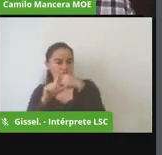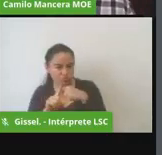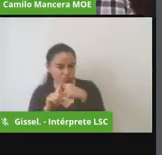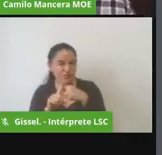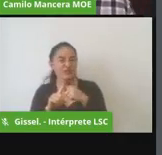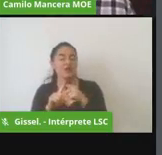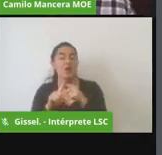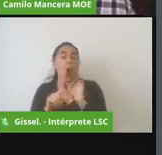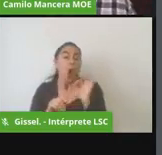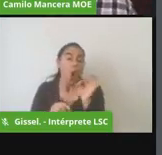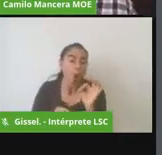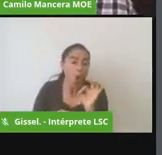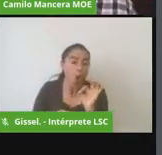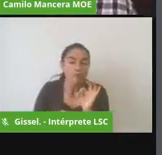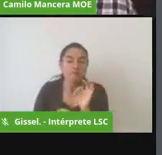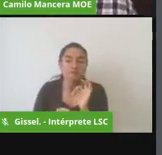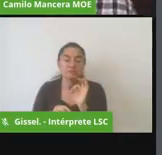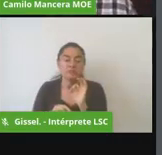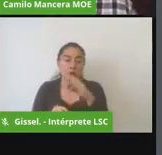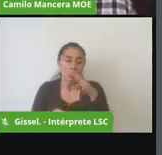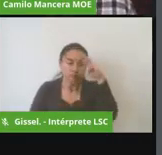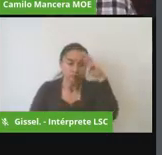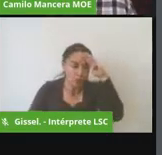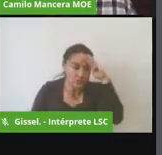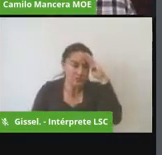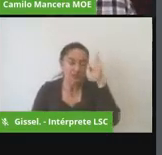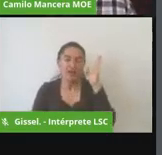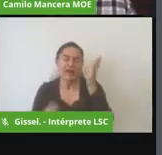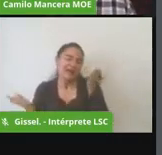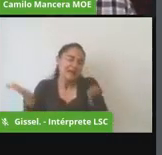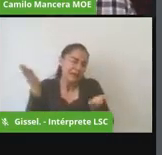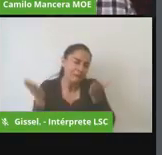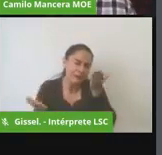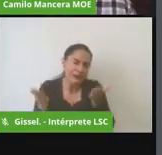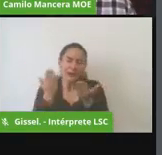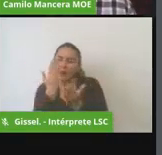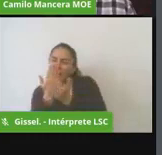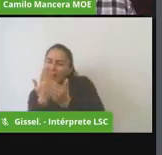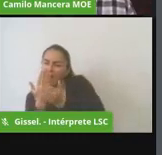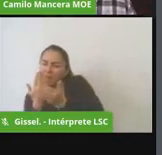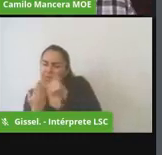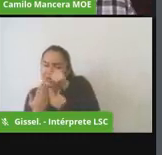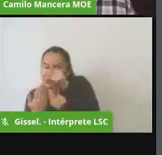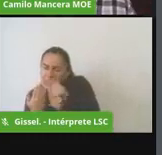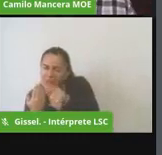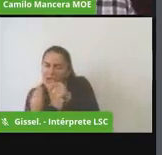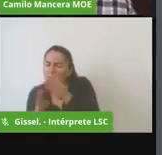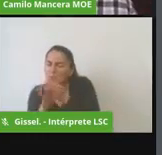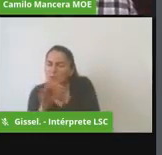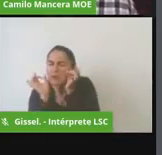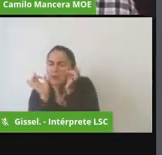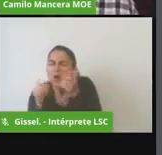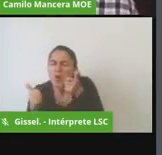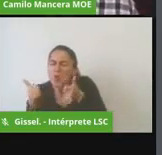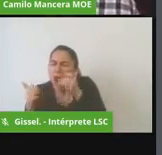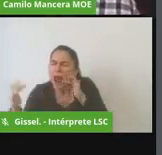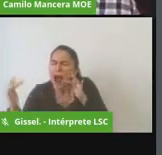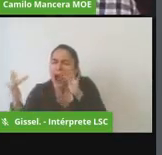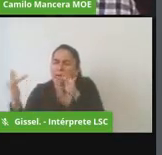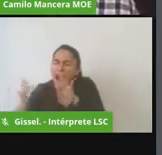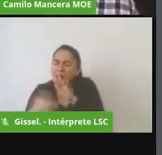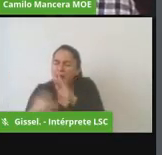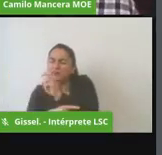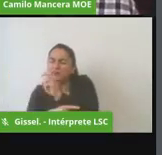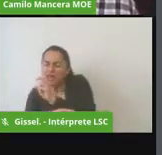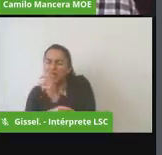orden público pues será la policía nacional el encargado de tener conocimiento igualmente pues esta información